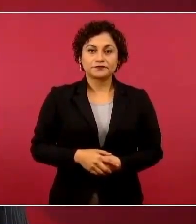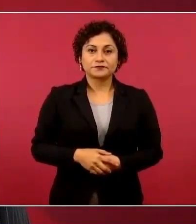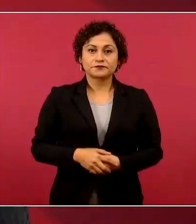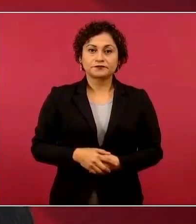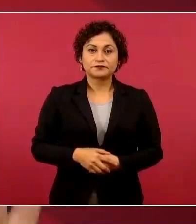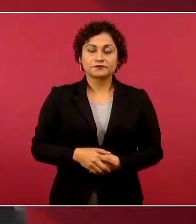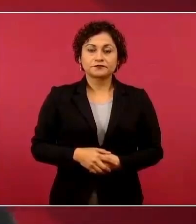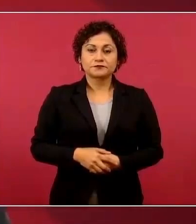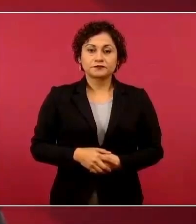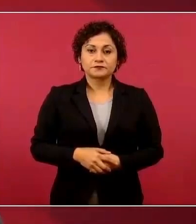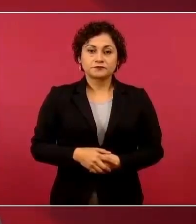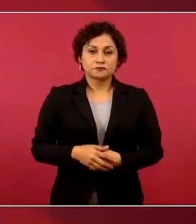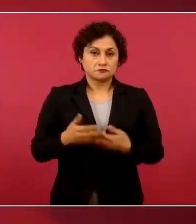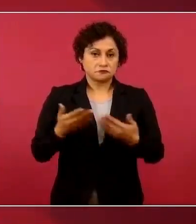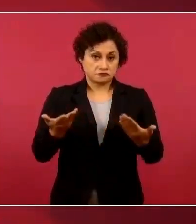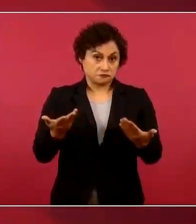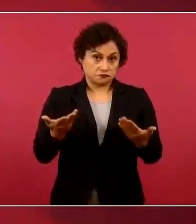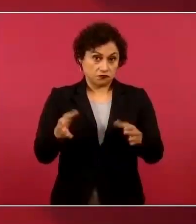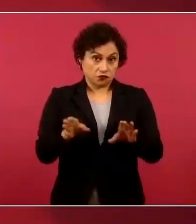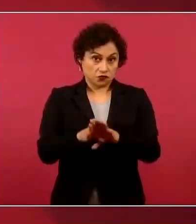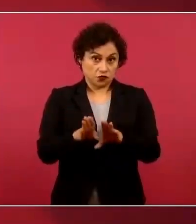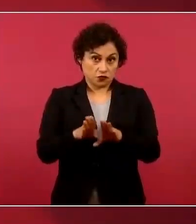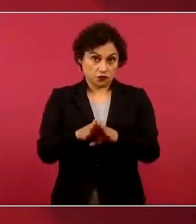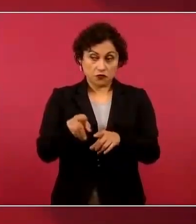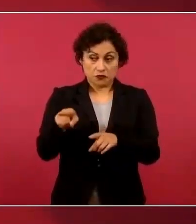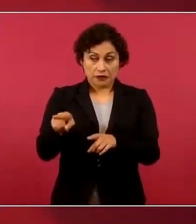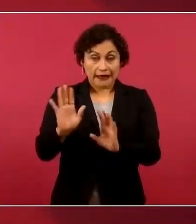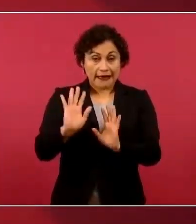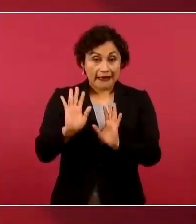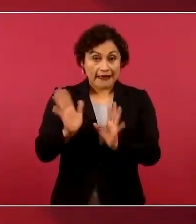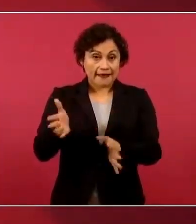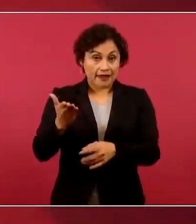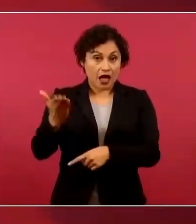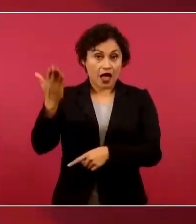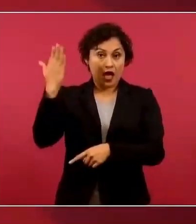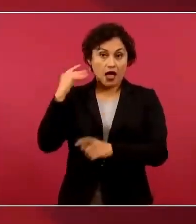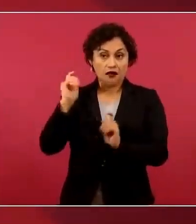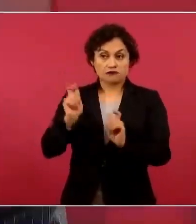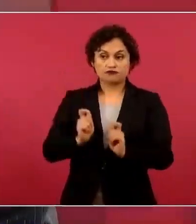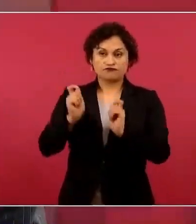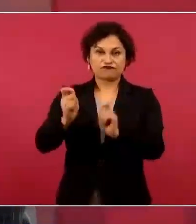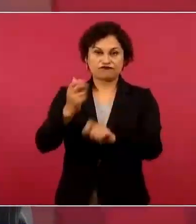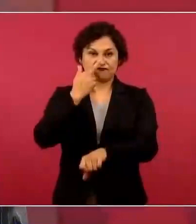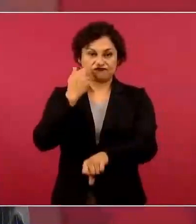Con quienes ya han tenido responsabilidad,